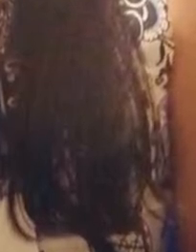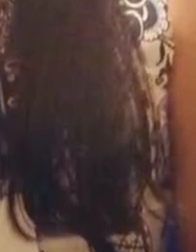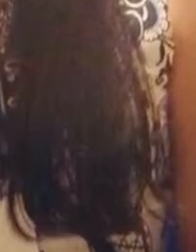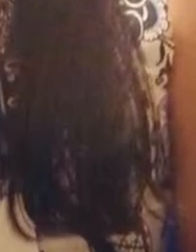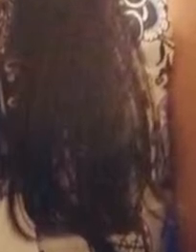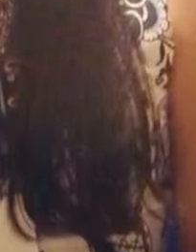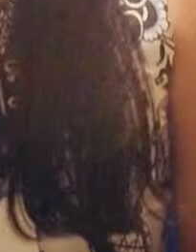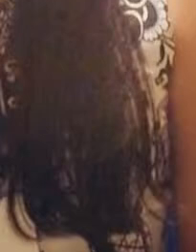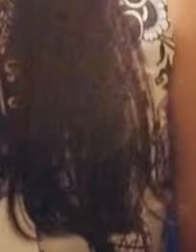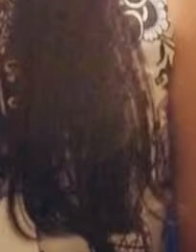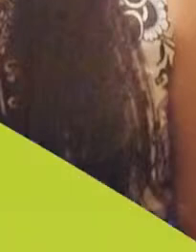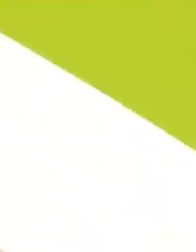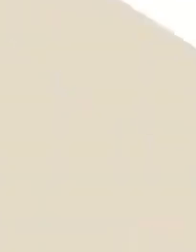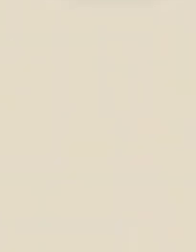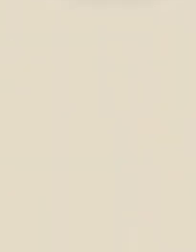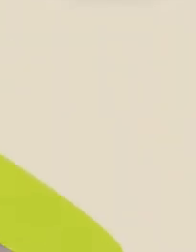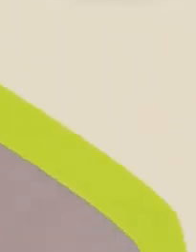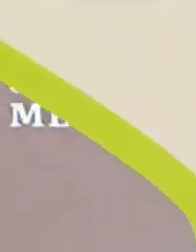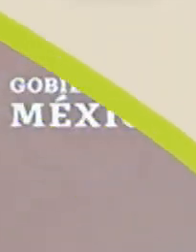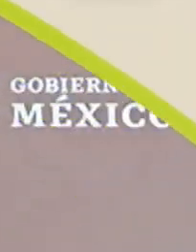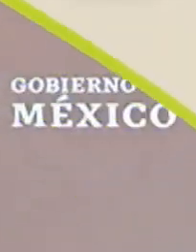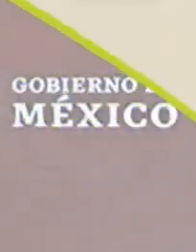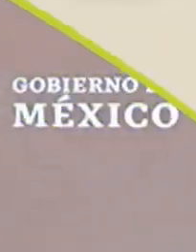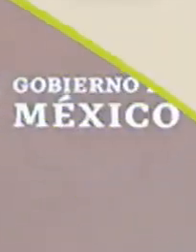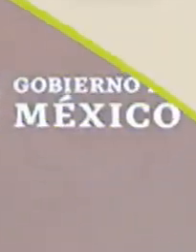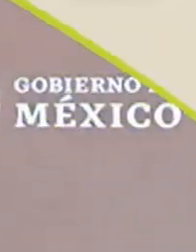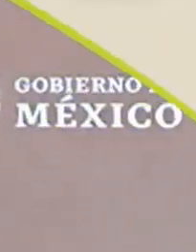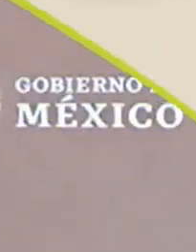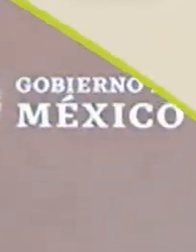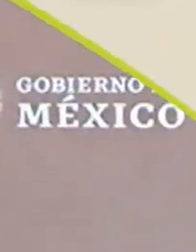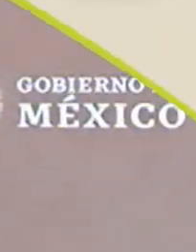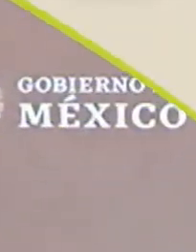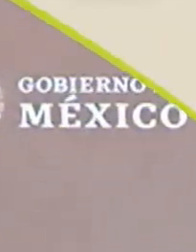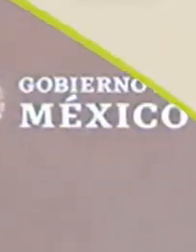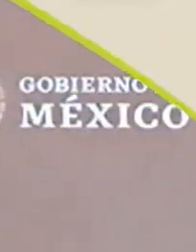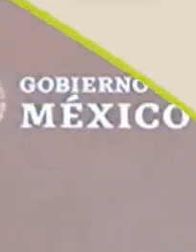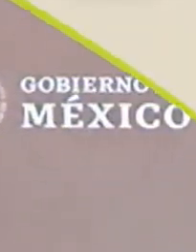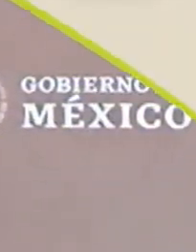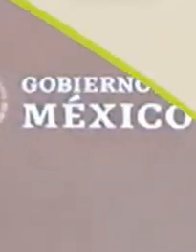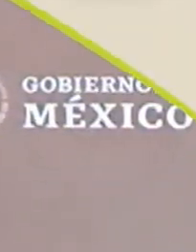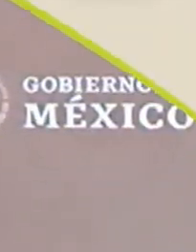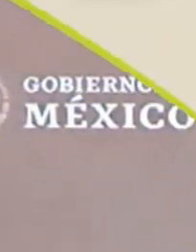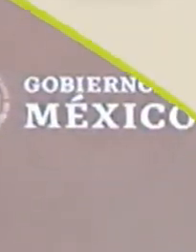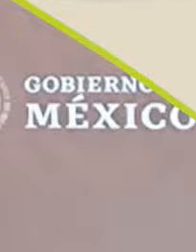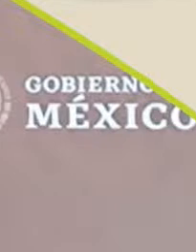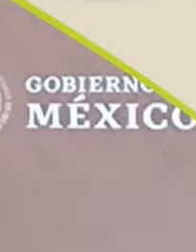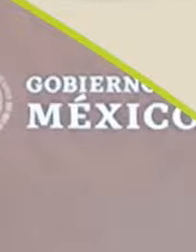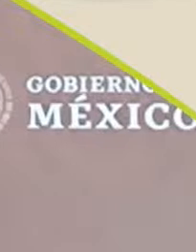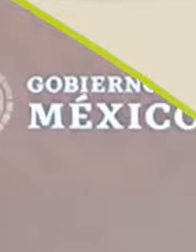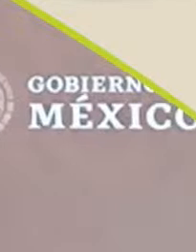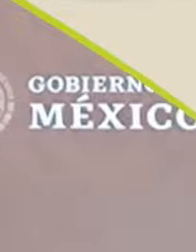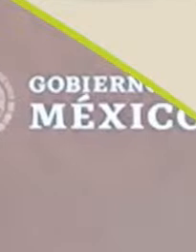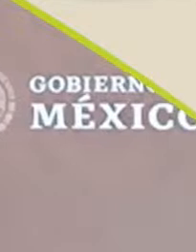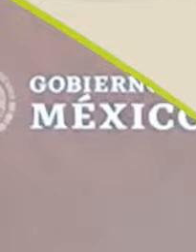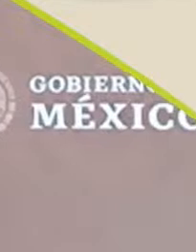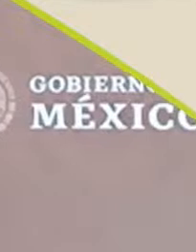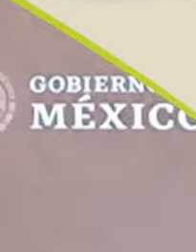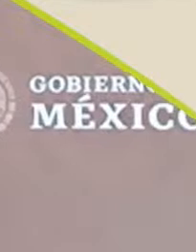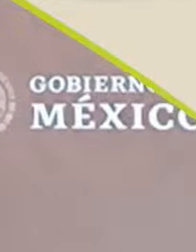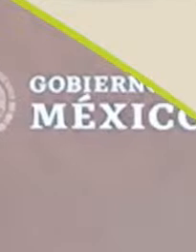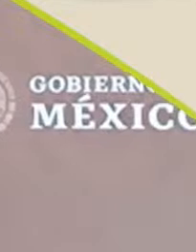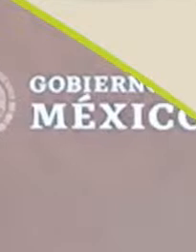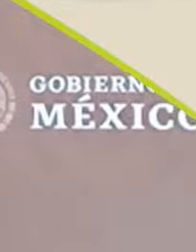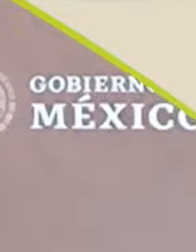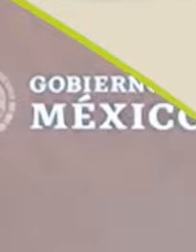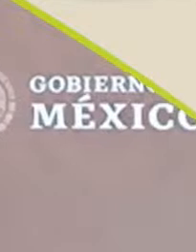Universidad Iberoamericana. Cuenta con diplomados en política de drogas, así como en salud y derechos humanos por el Centro de Investigación y